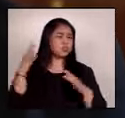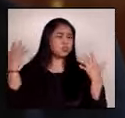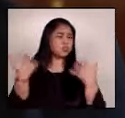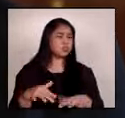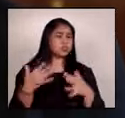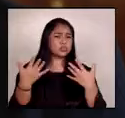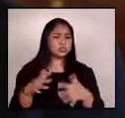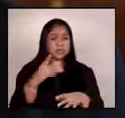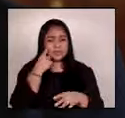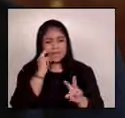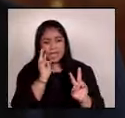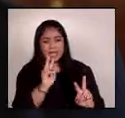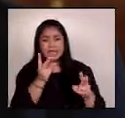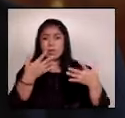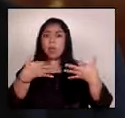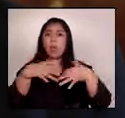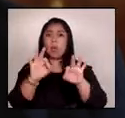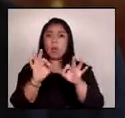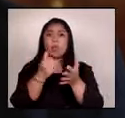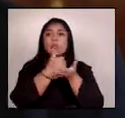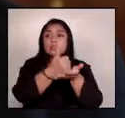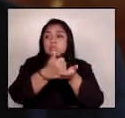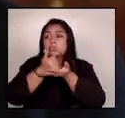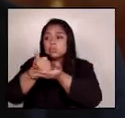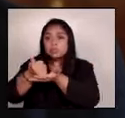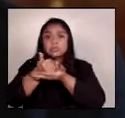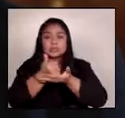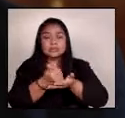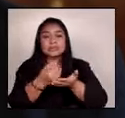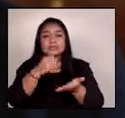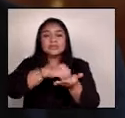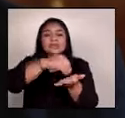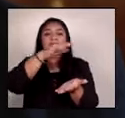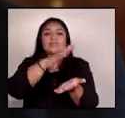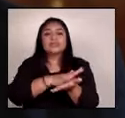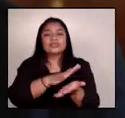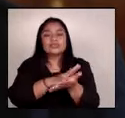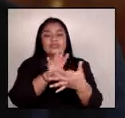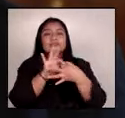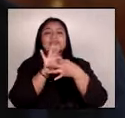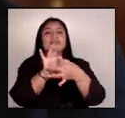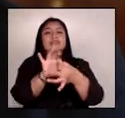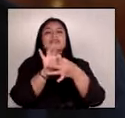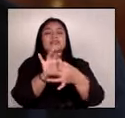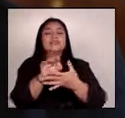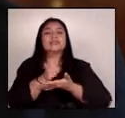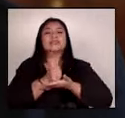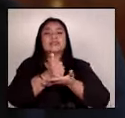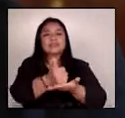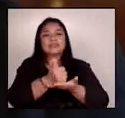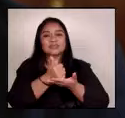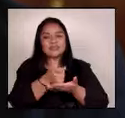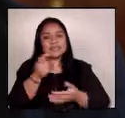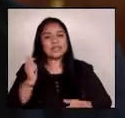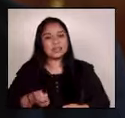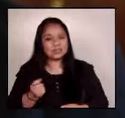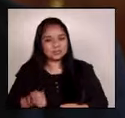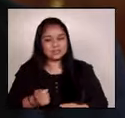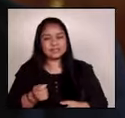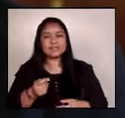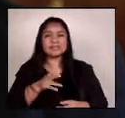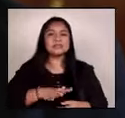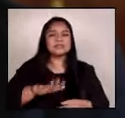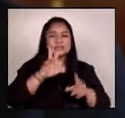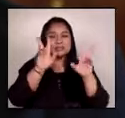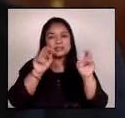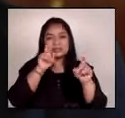oportunidades de colaboración y consolidar nuestros vínculos de cooperación y amistad alrededor de medidas